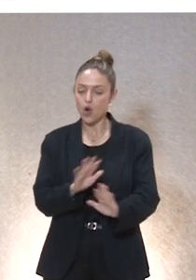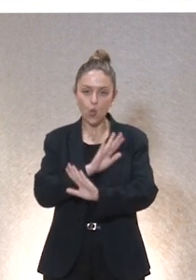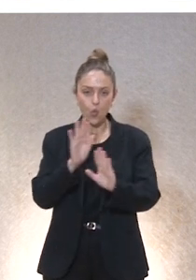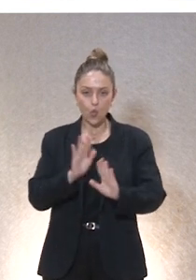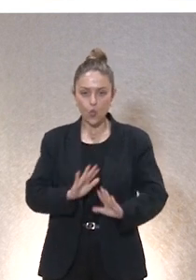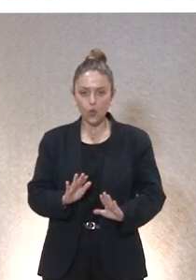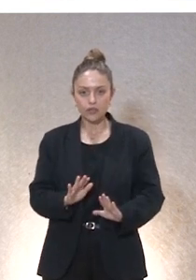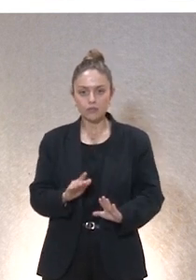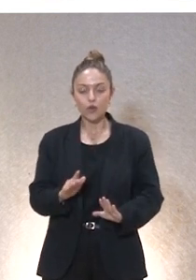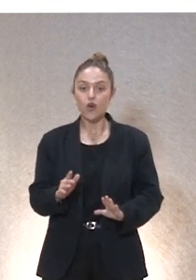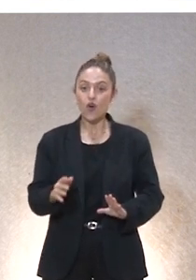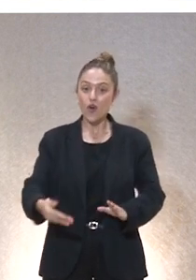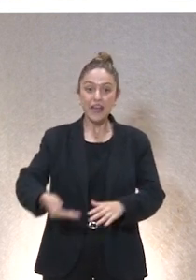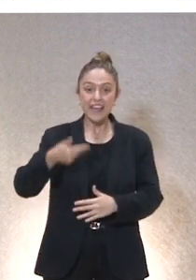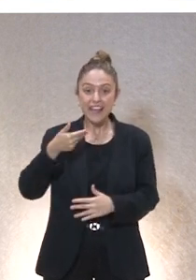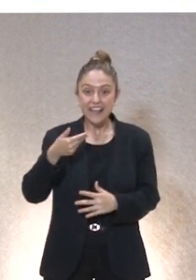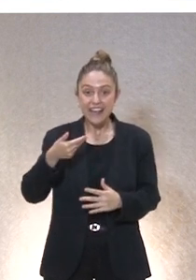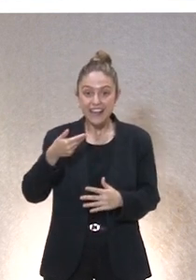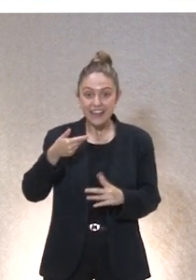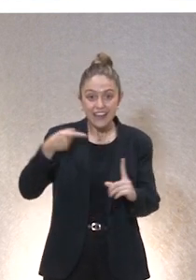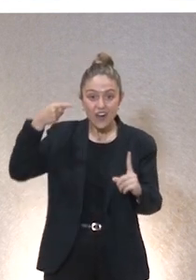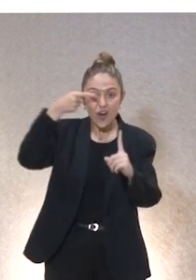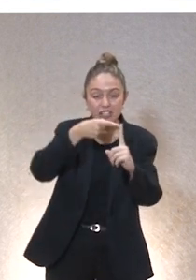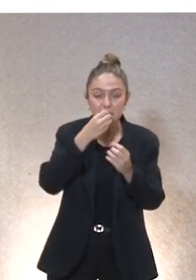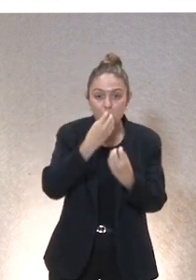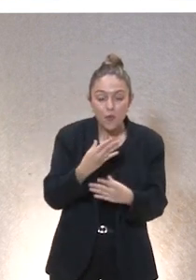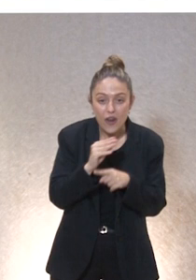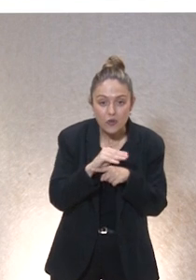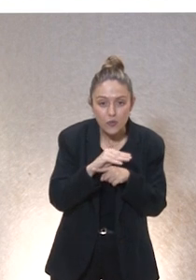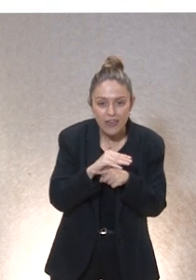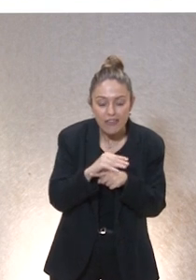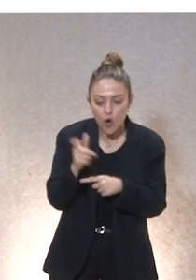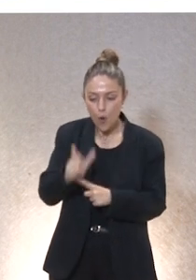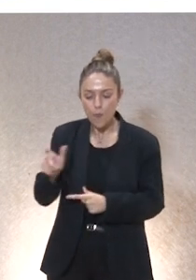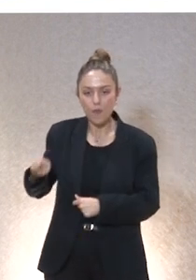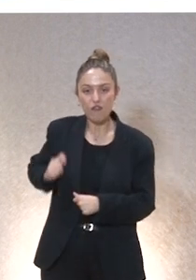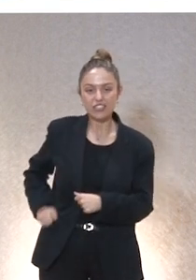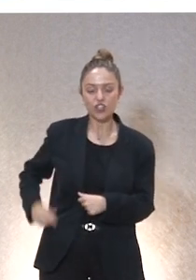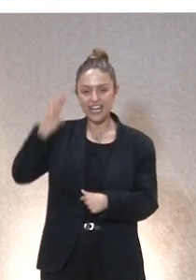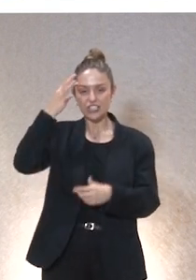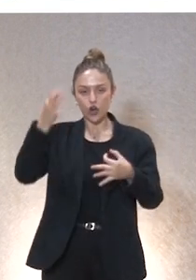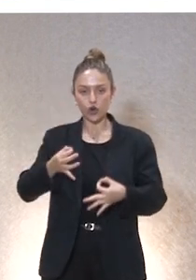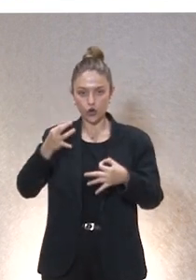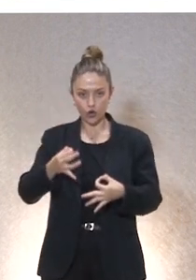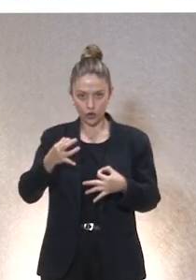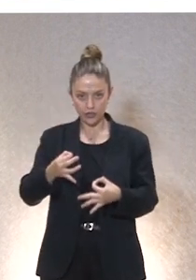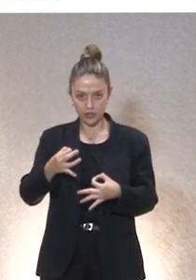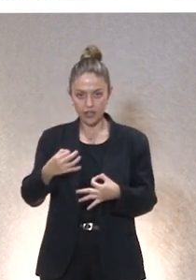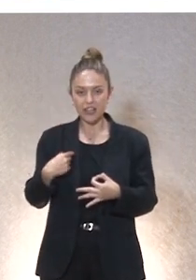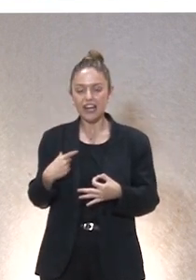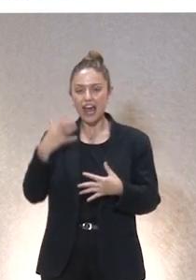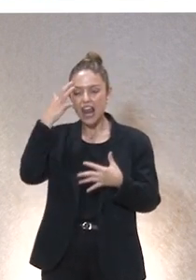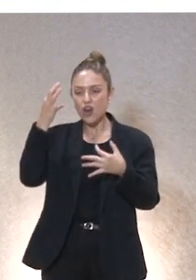la clave del buen cuidado requiere profesionales que trabajen con estas dos lógicas la lógica del socio y la lógica del prójimo